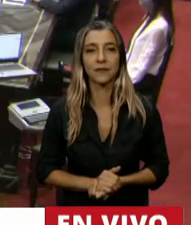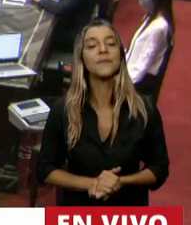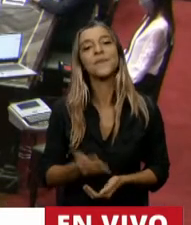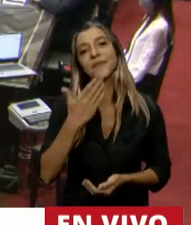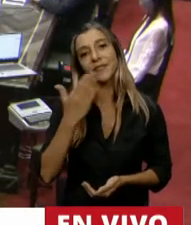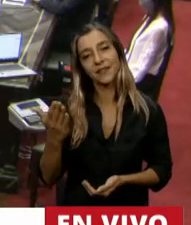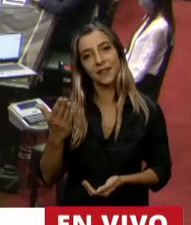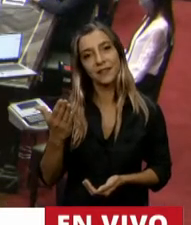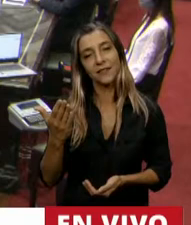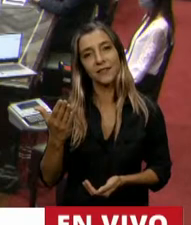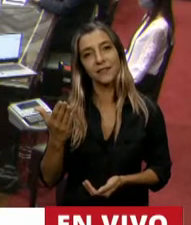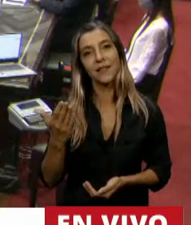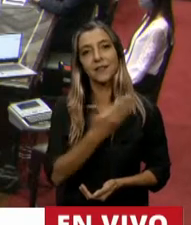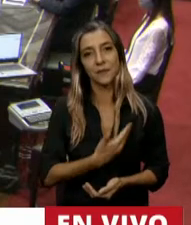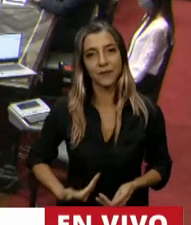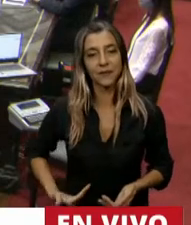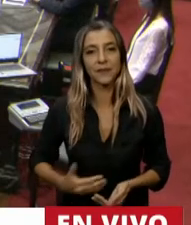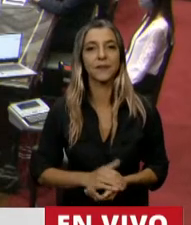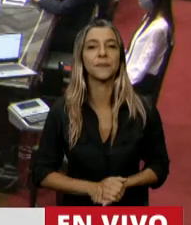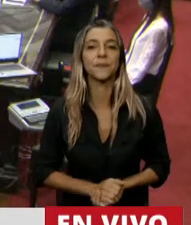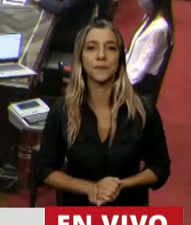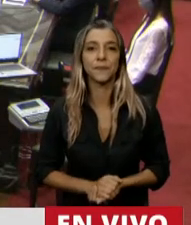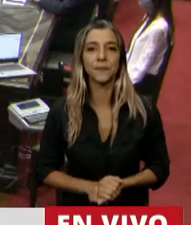Gracias, señora Presidenta.